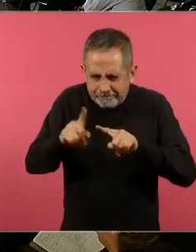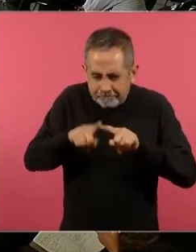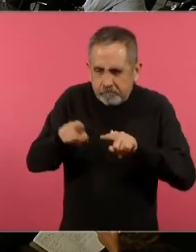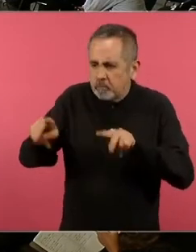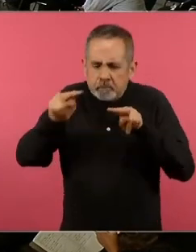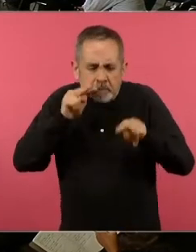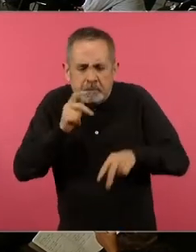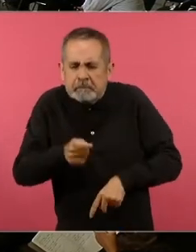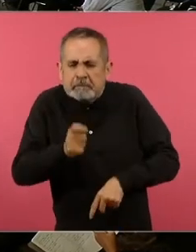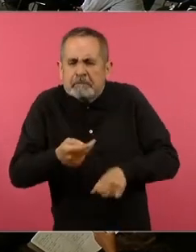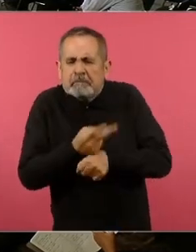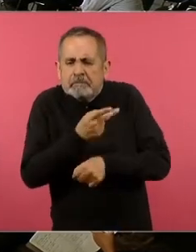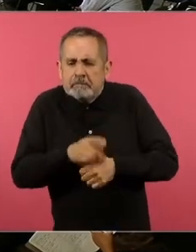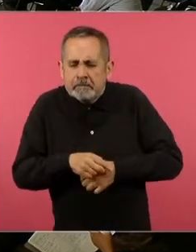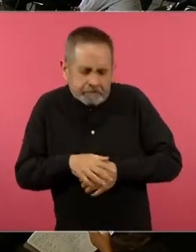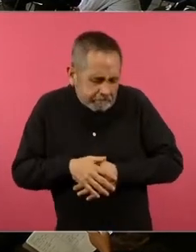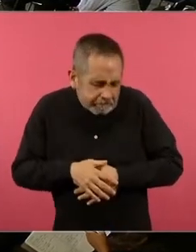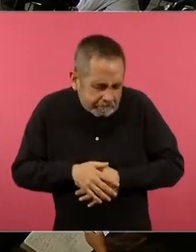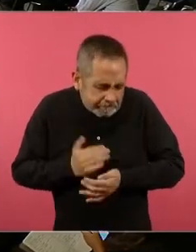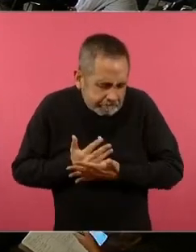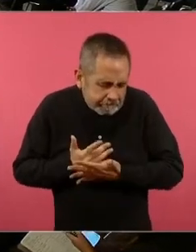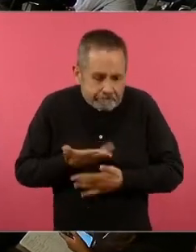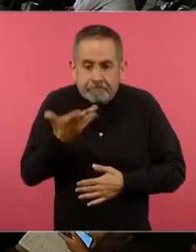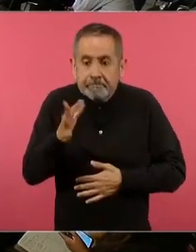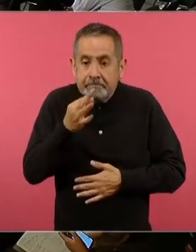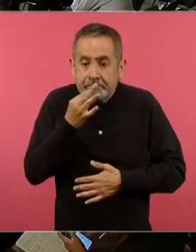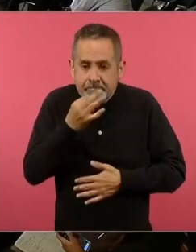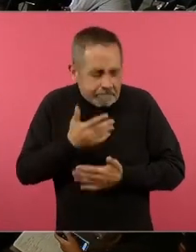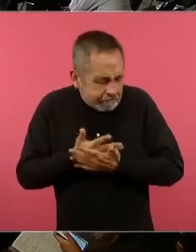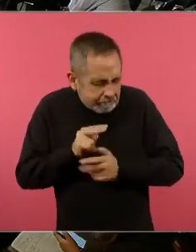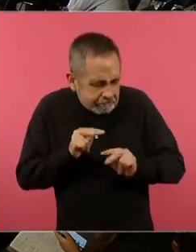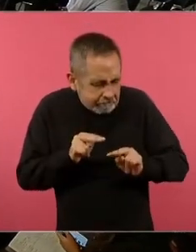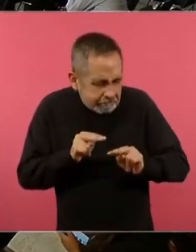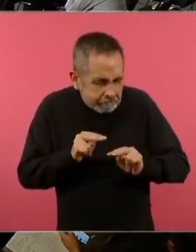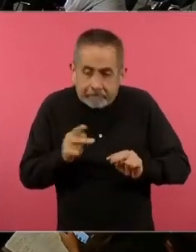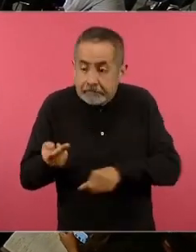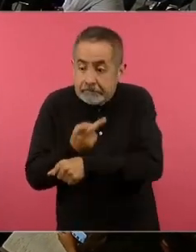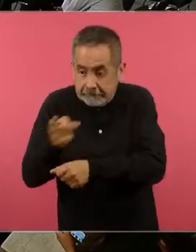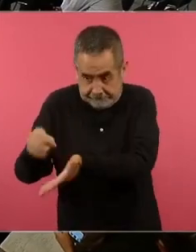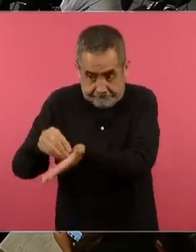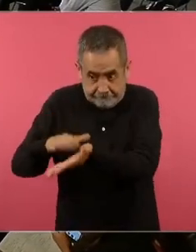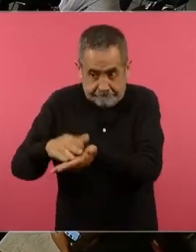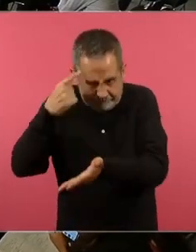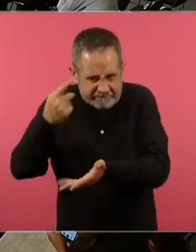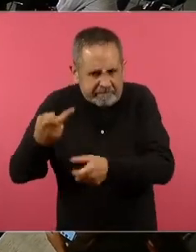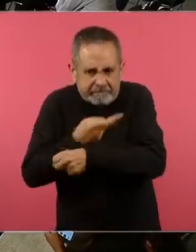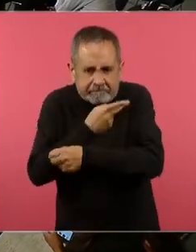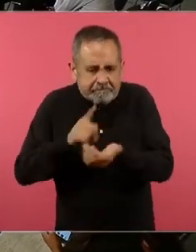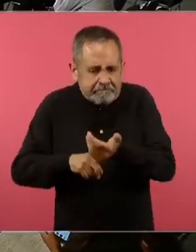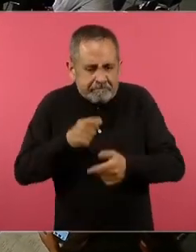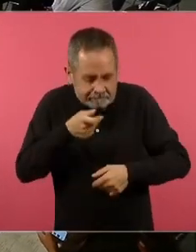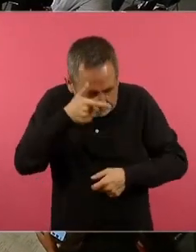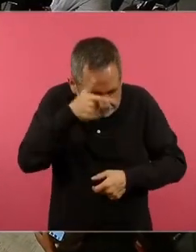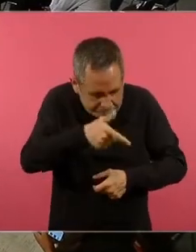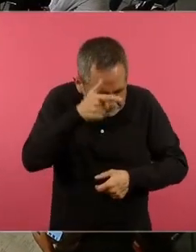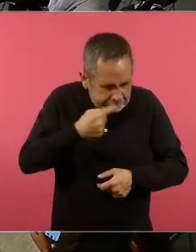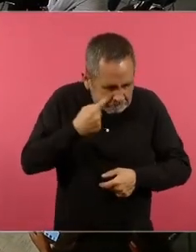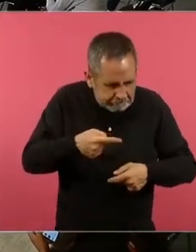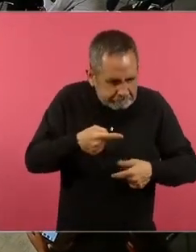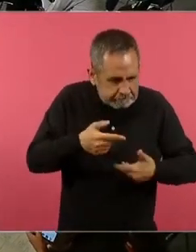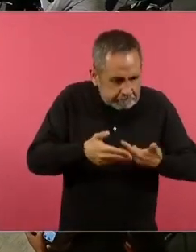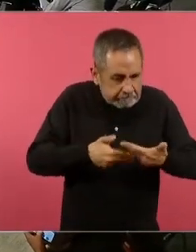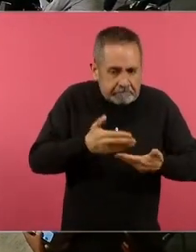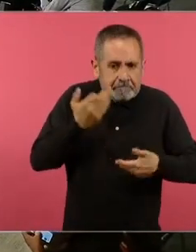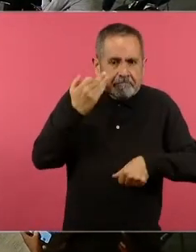vaya observando espere 10 minutos que vaya diciendo este qué efecto va observando en estos